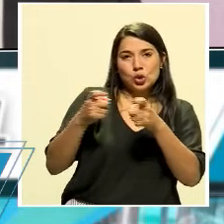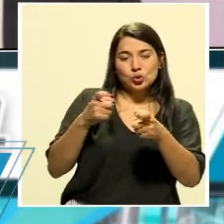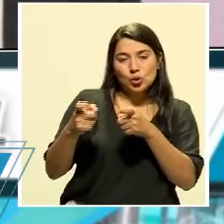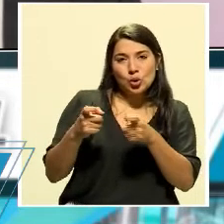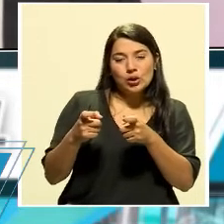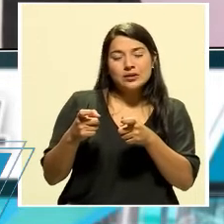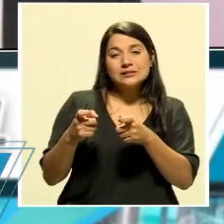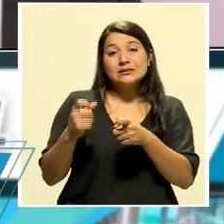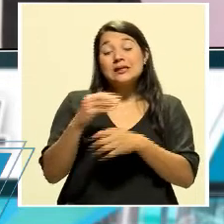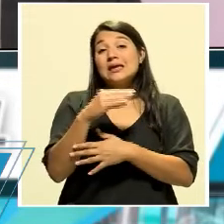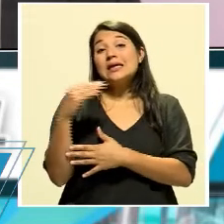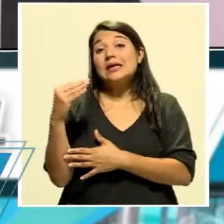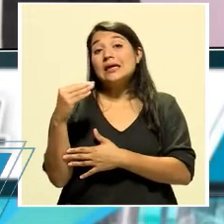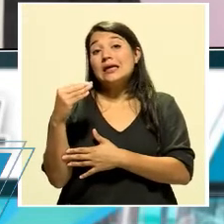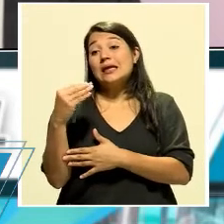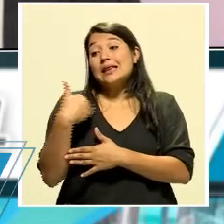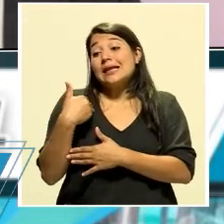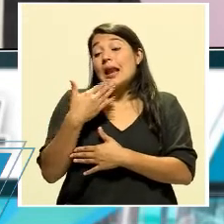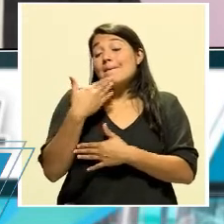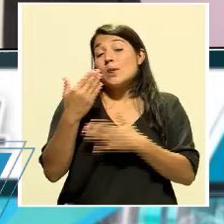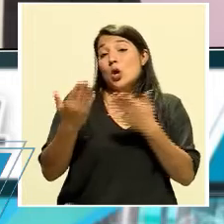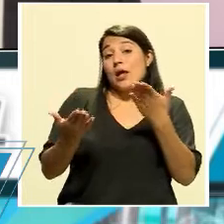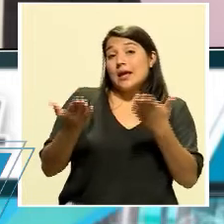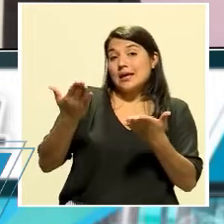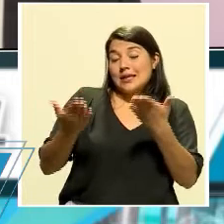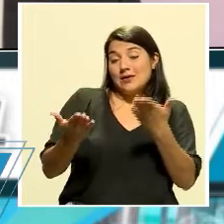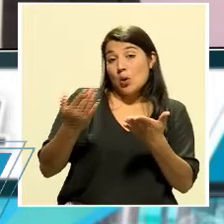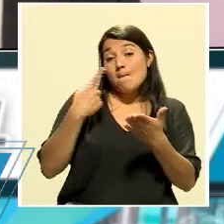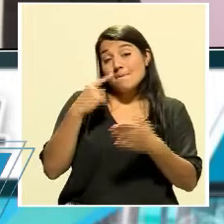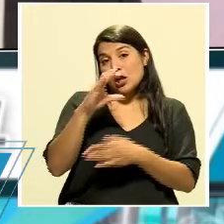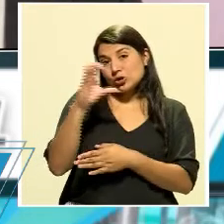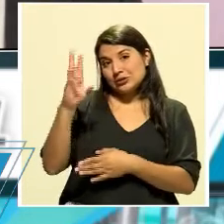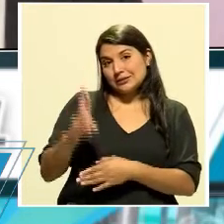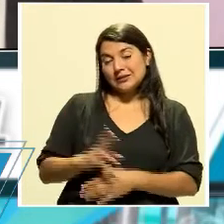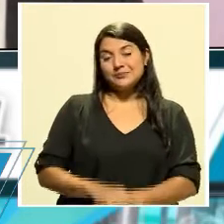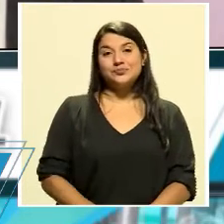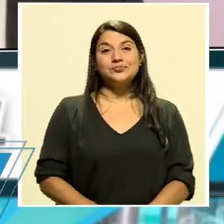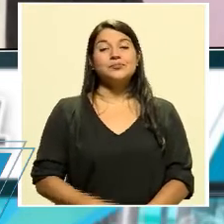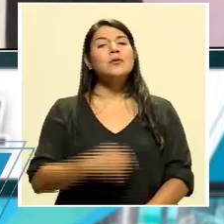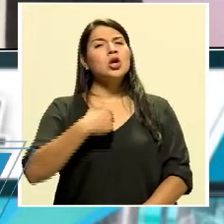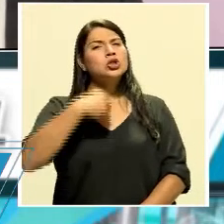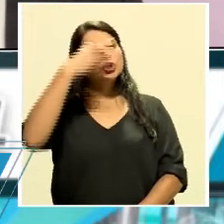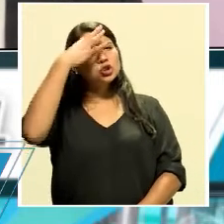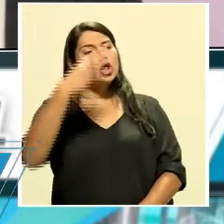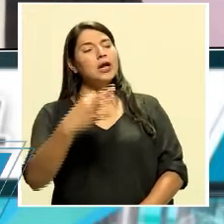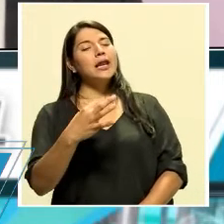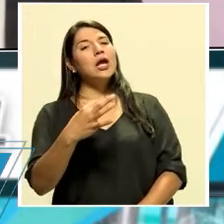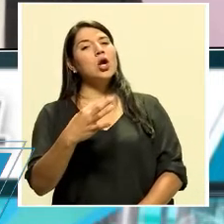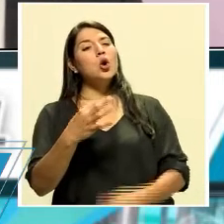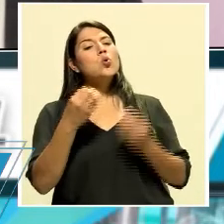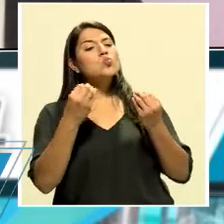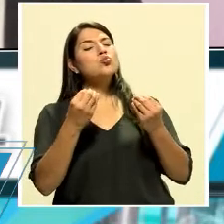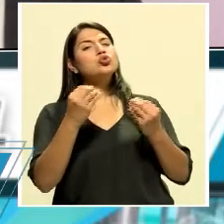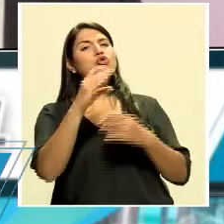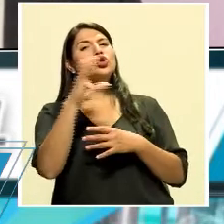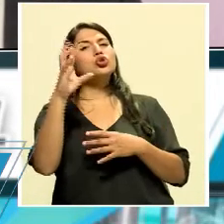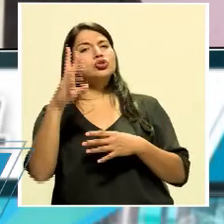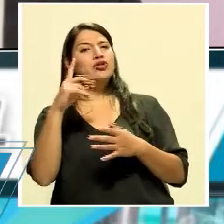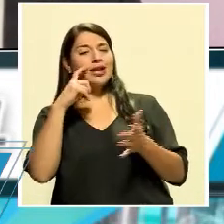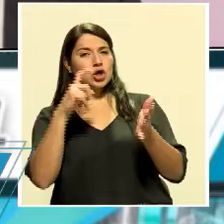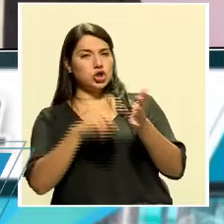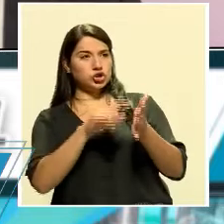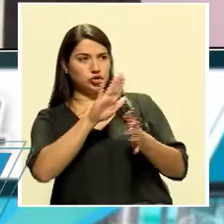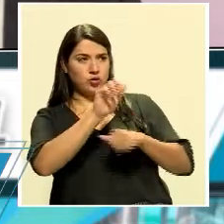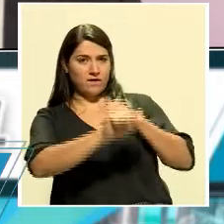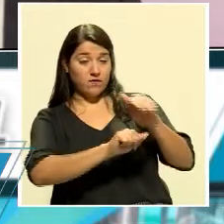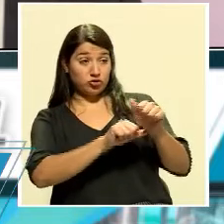el mejor equilibrio posible en medio de esto para conseguirlo. Yo creo que buena parte del país se lo reconoce a usted